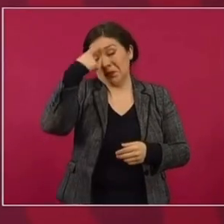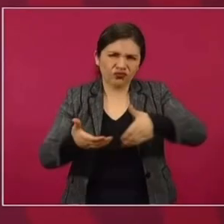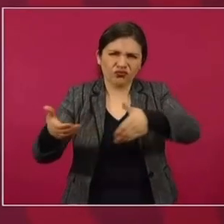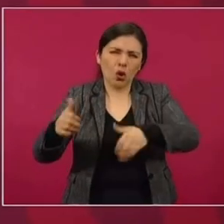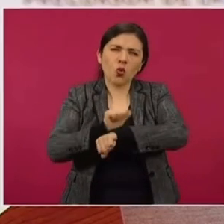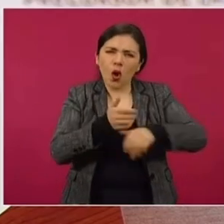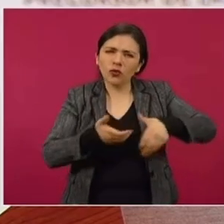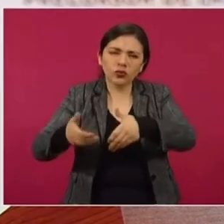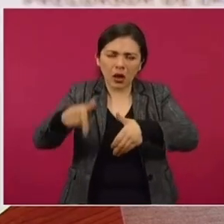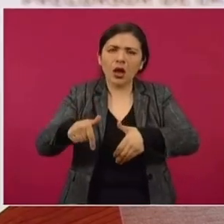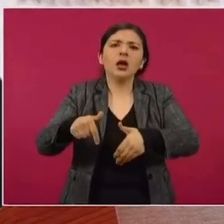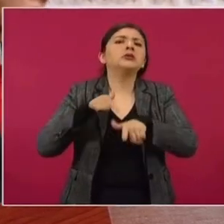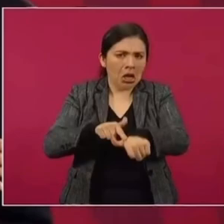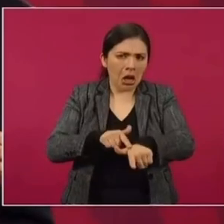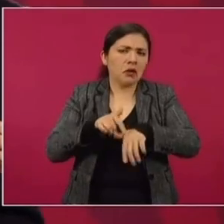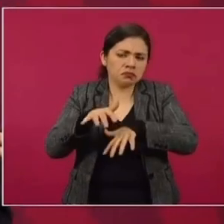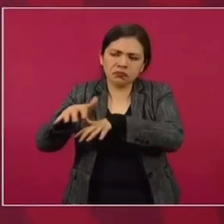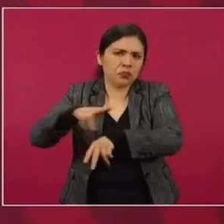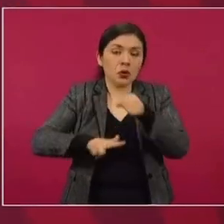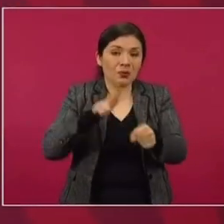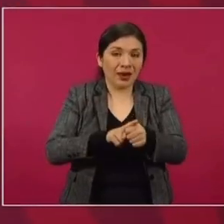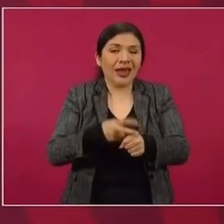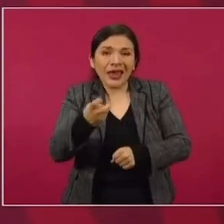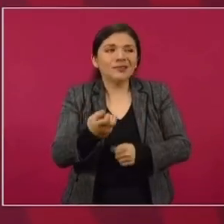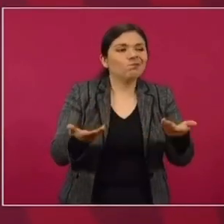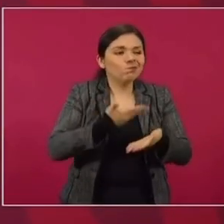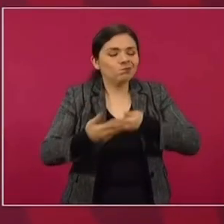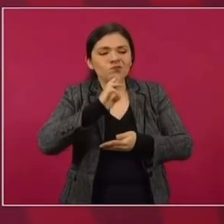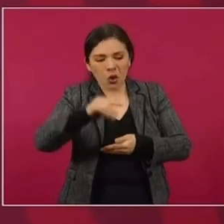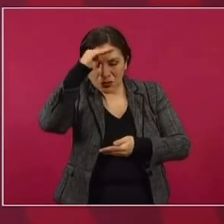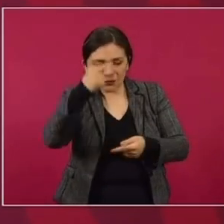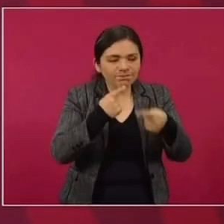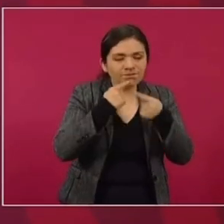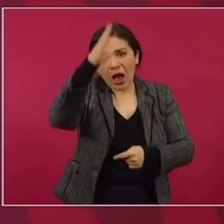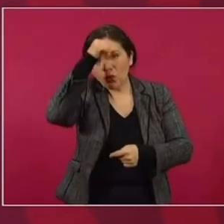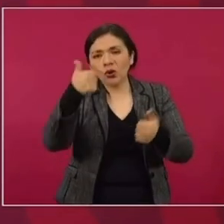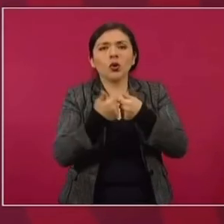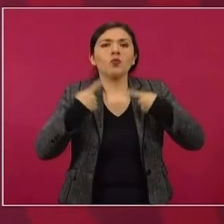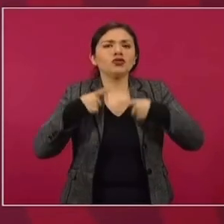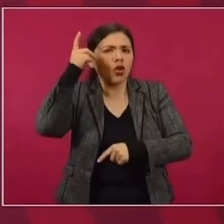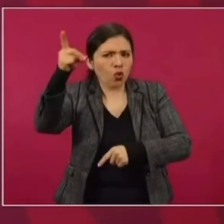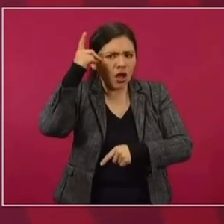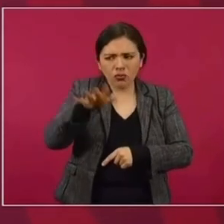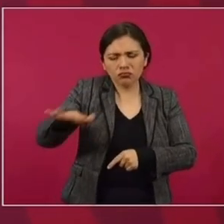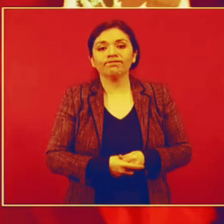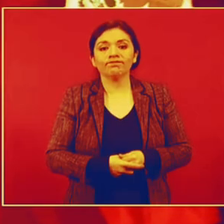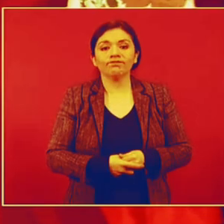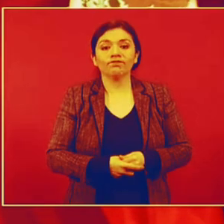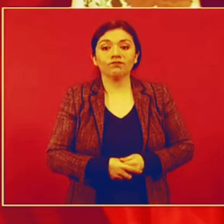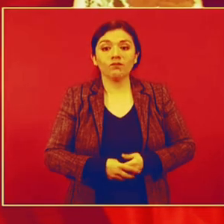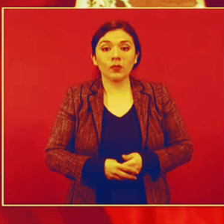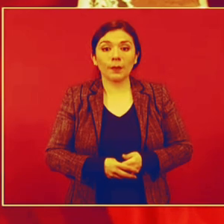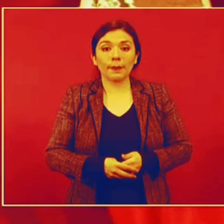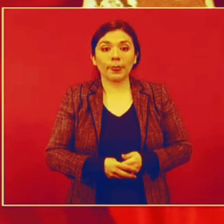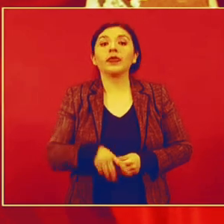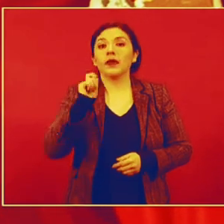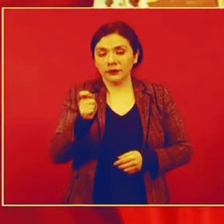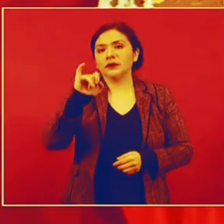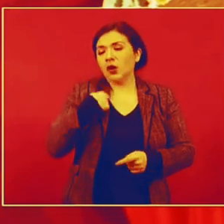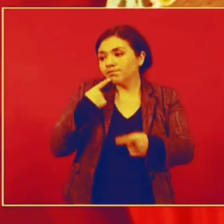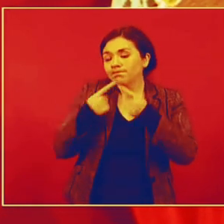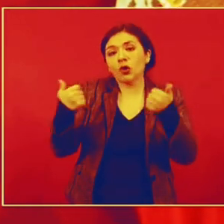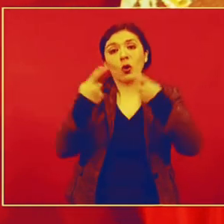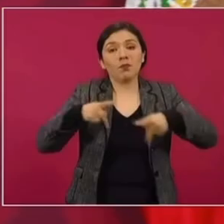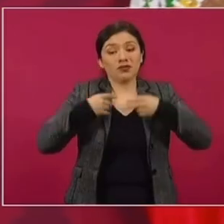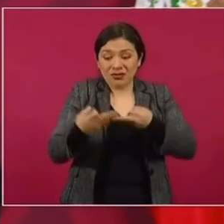carretera. Entonces, esto nos llevó a acuerdos con propietarios, todos se han portado muy bien. Son las propias consertadas